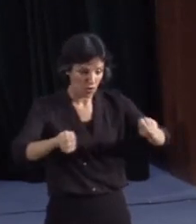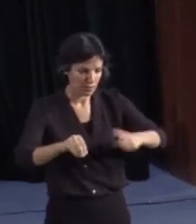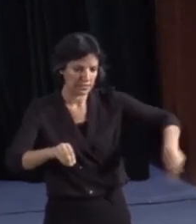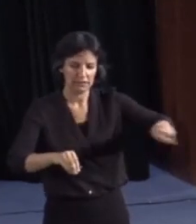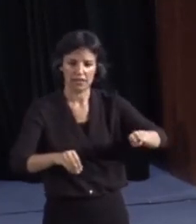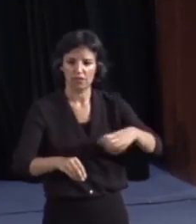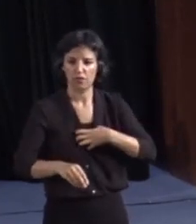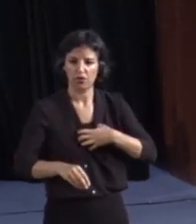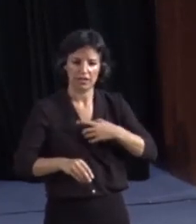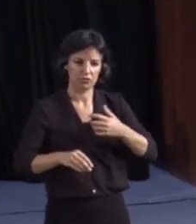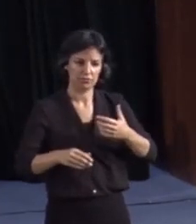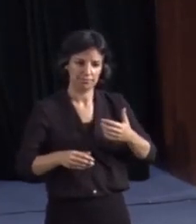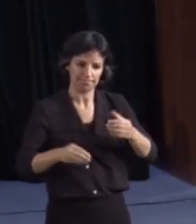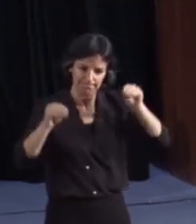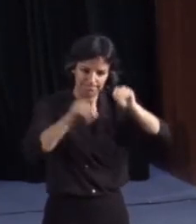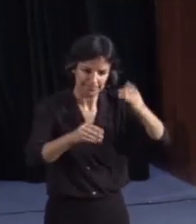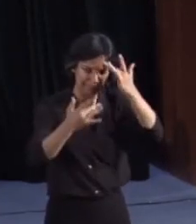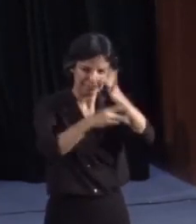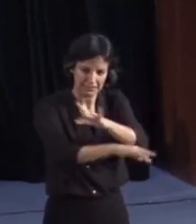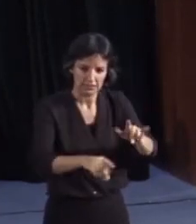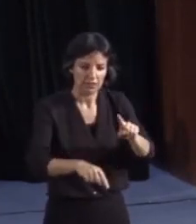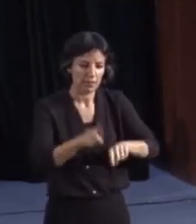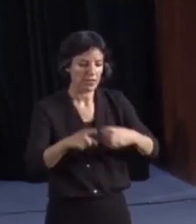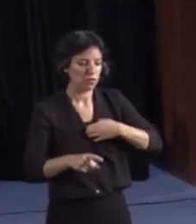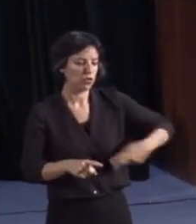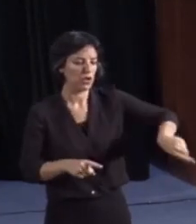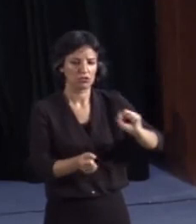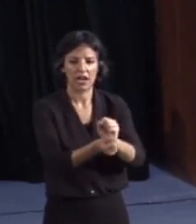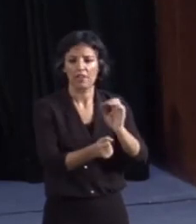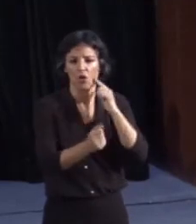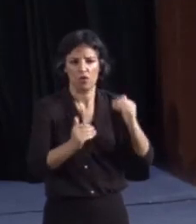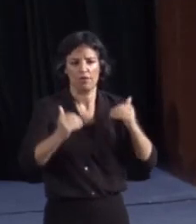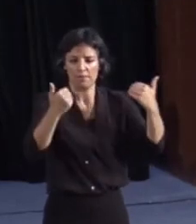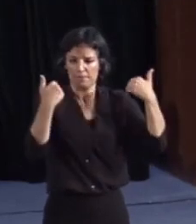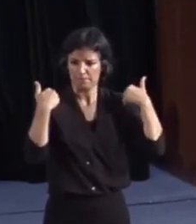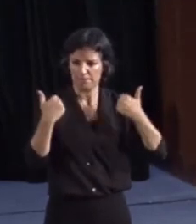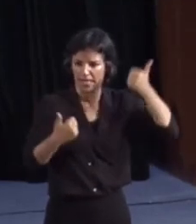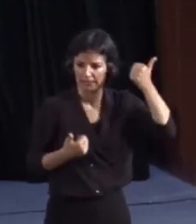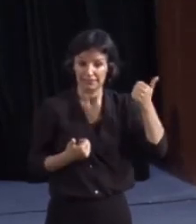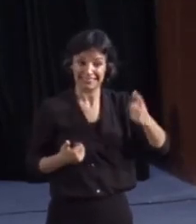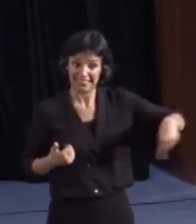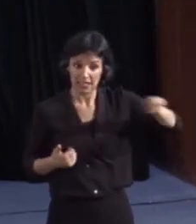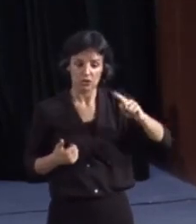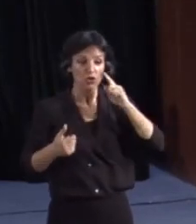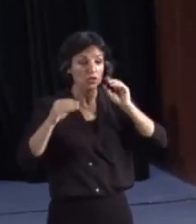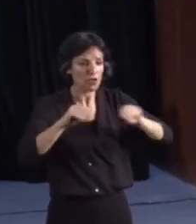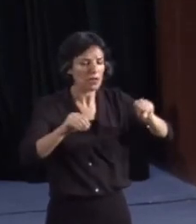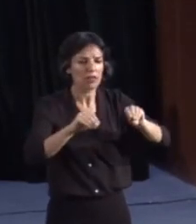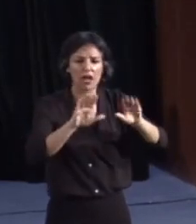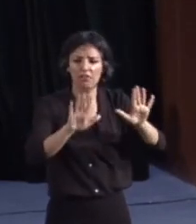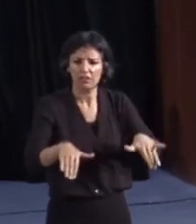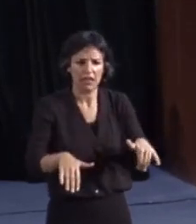sensibilizadora para los funcionarios y cargos de responsabilidad, que ellos se convertirían, de forma